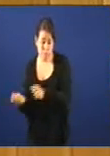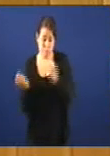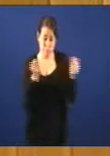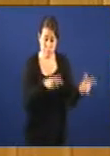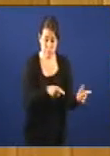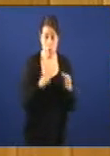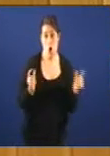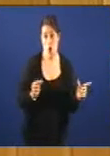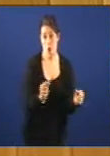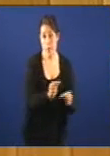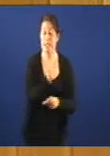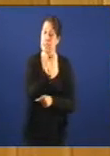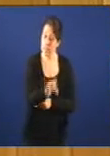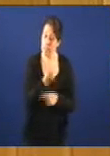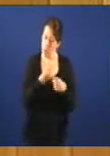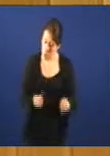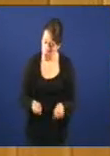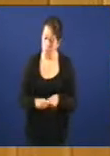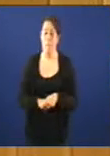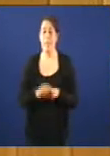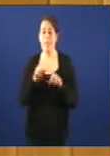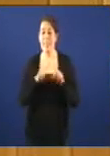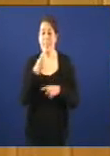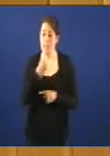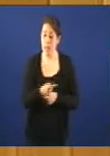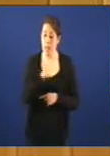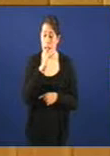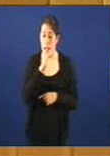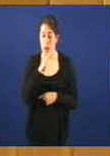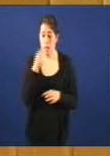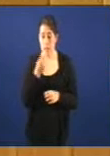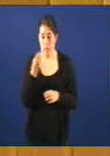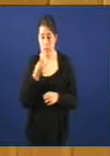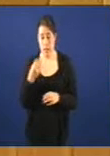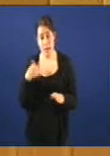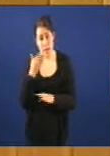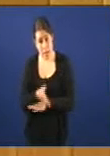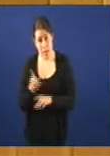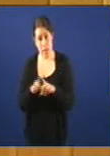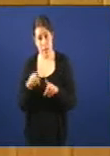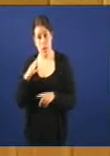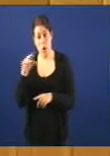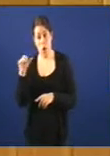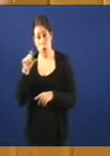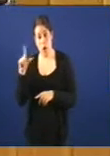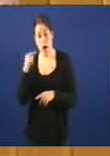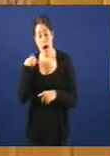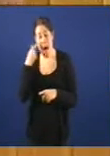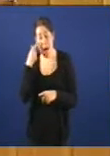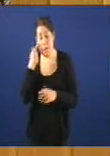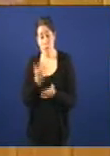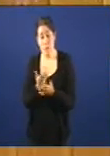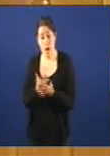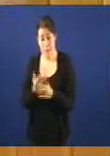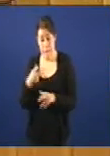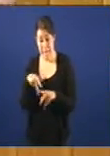ao Grobe si a empresa se lle comunicou e ahora teremos que ir a empresa Cuca a comprobar que esas maquinarias que foron o